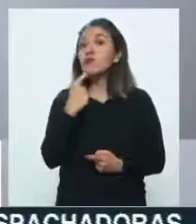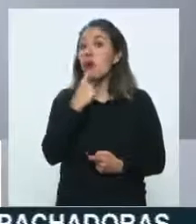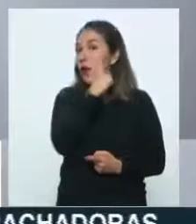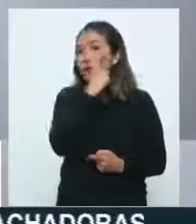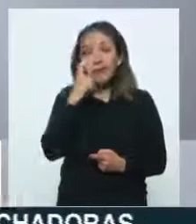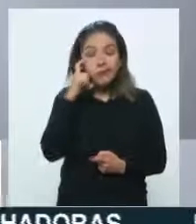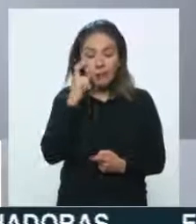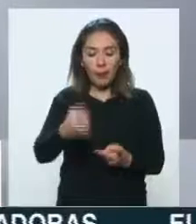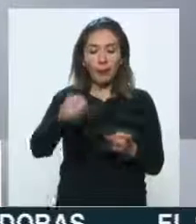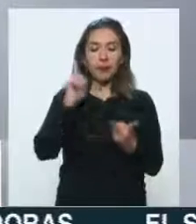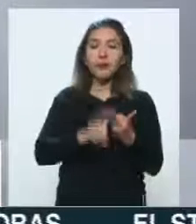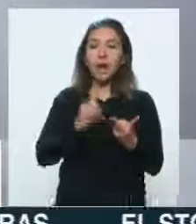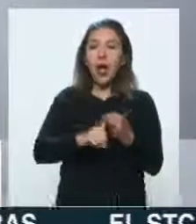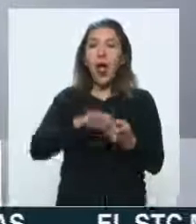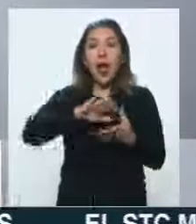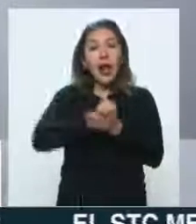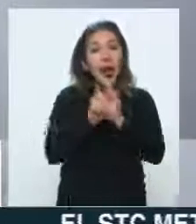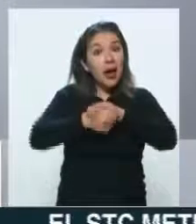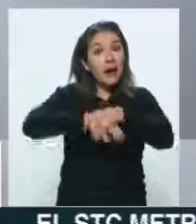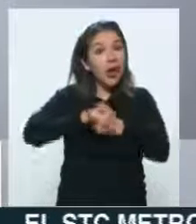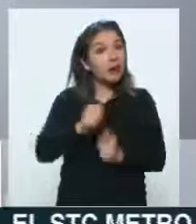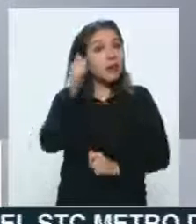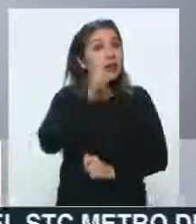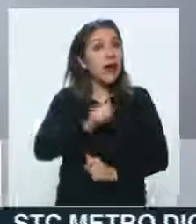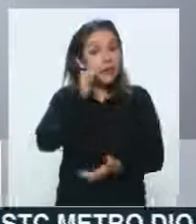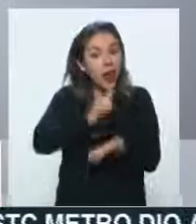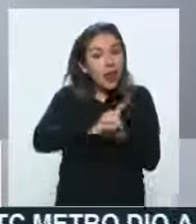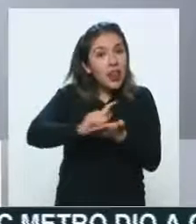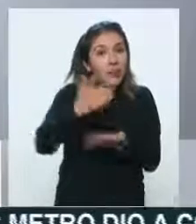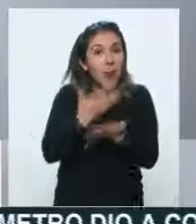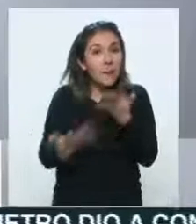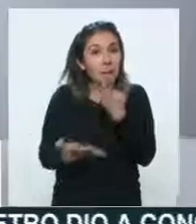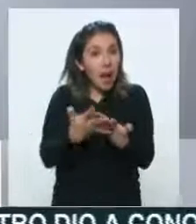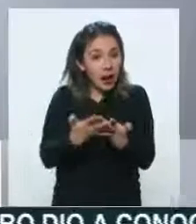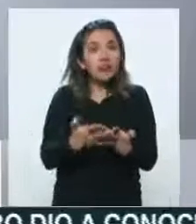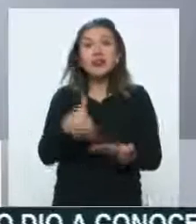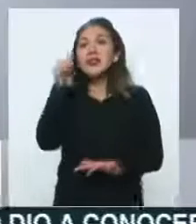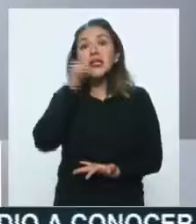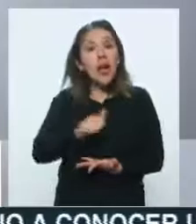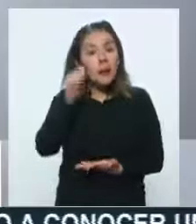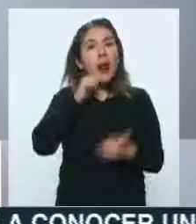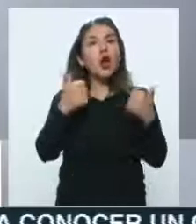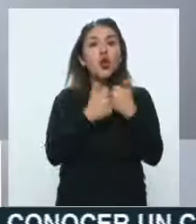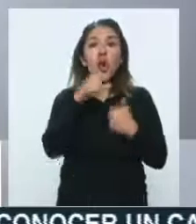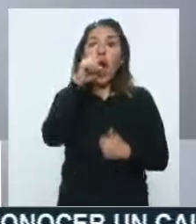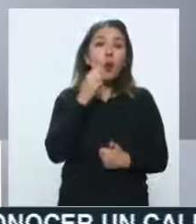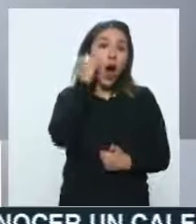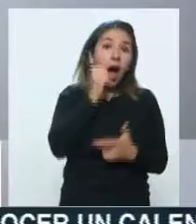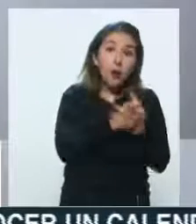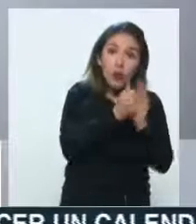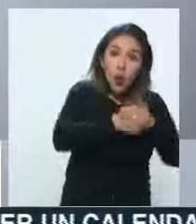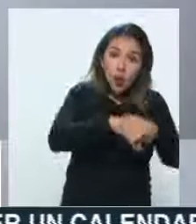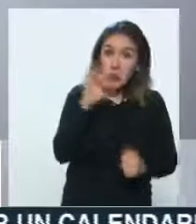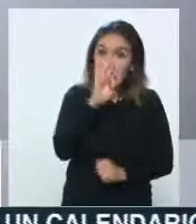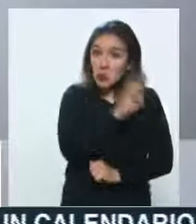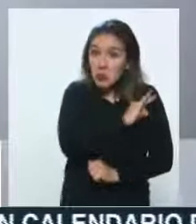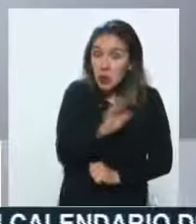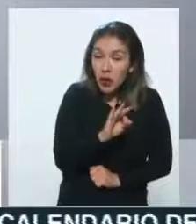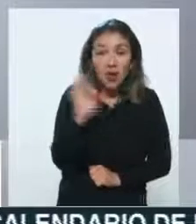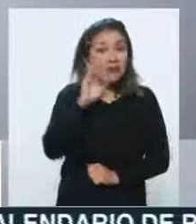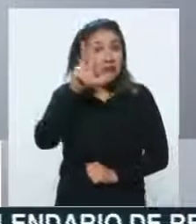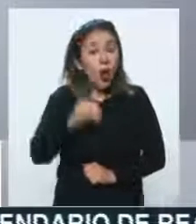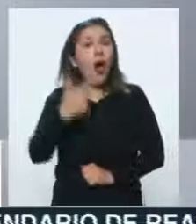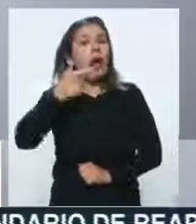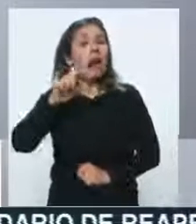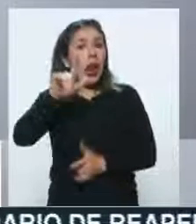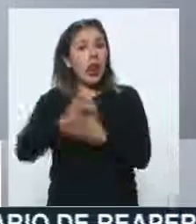la segunda es el lavado de manos, tener siempre las manos limpias, ya sea con agua y jabón, si tenemos la posibilidad o y